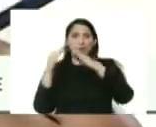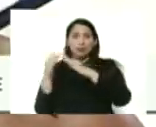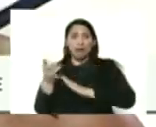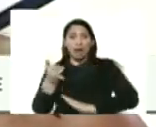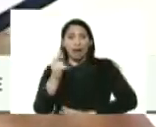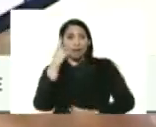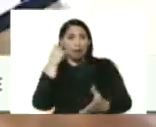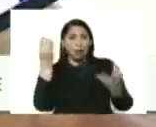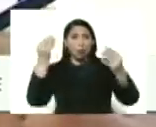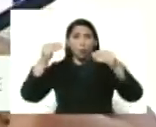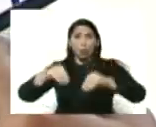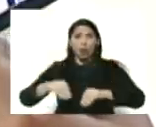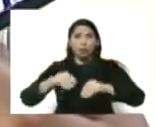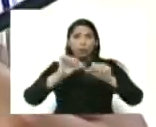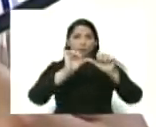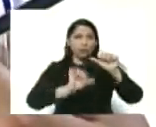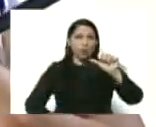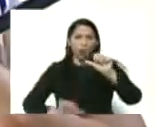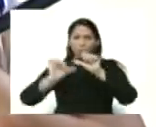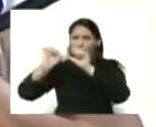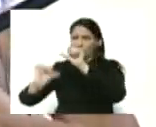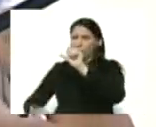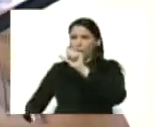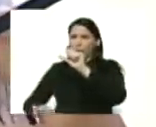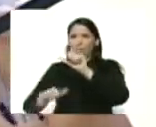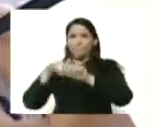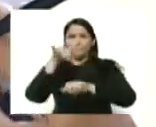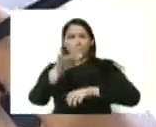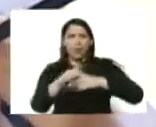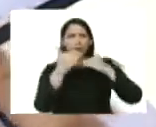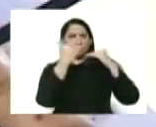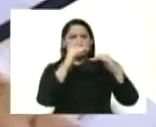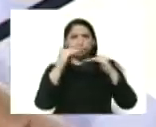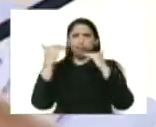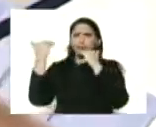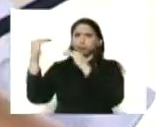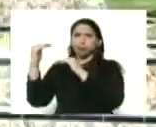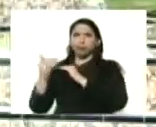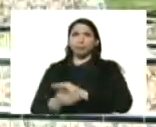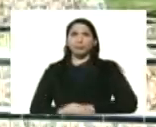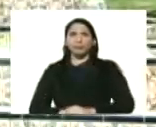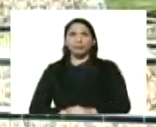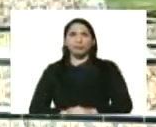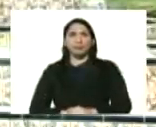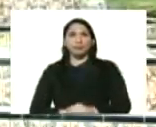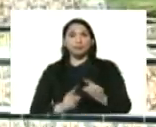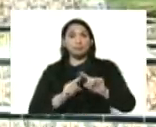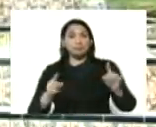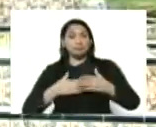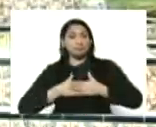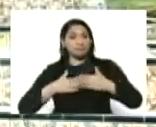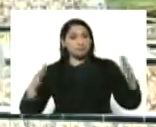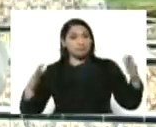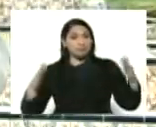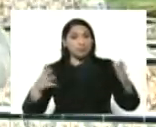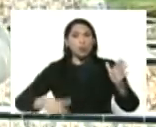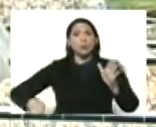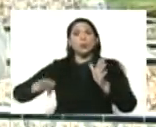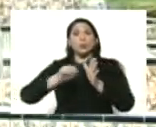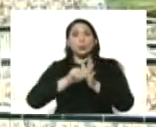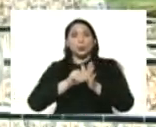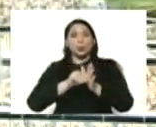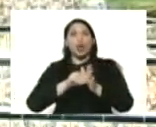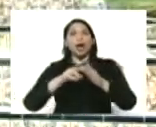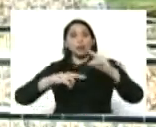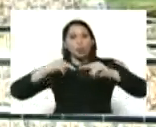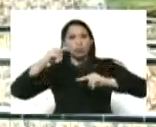protocolo detalle a detalle, paso a paso, para garantizar, retomar el ritmo de la